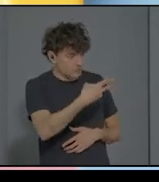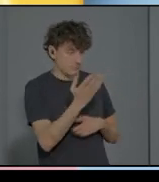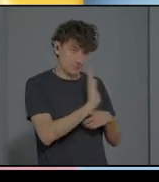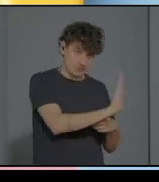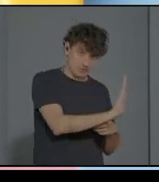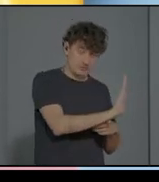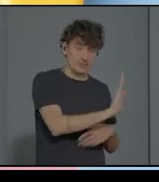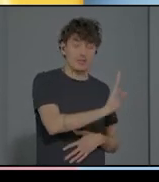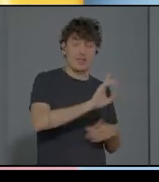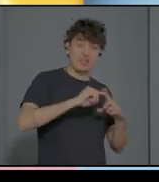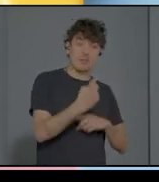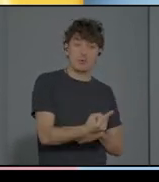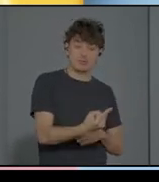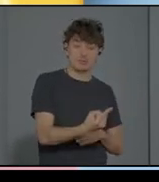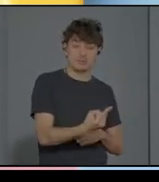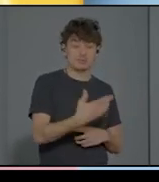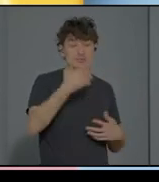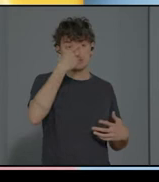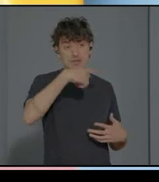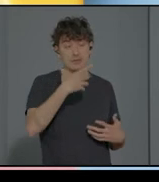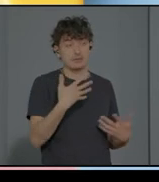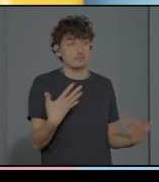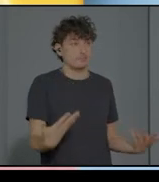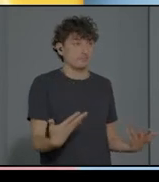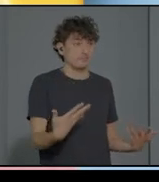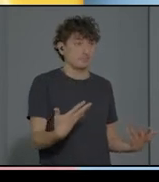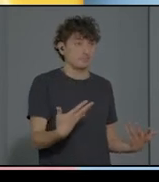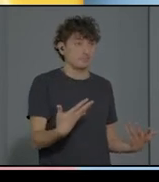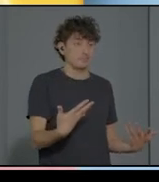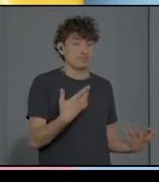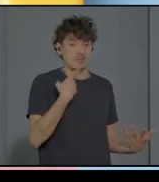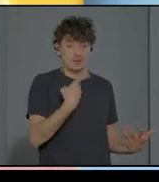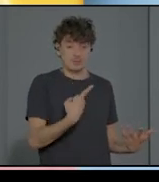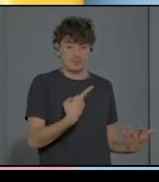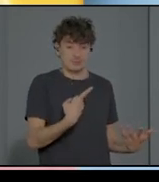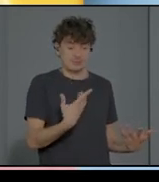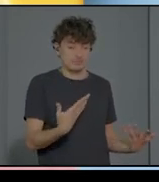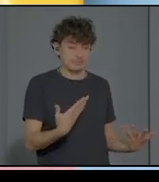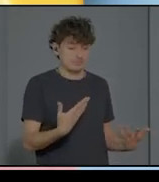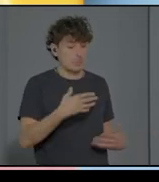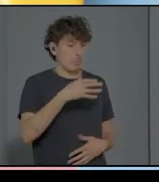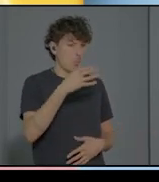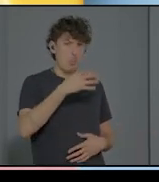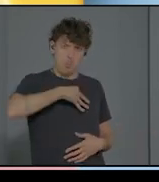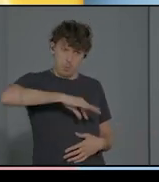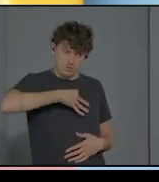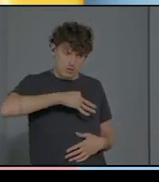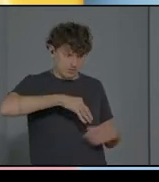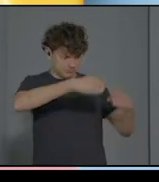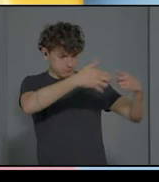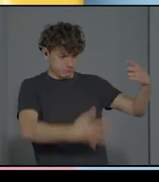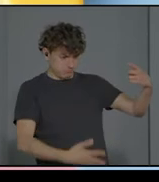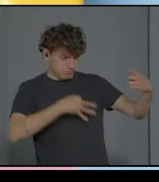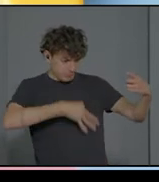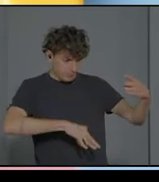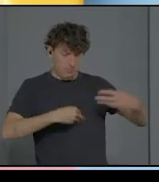saber, pues, ir, digamos, viendo que hay muchas posibilidades en la vida, si bien,